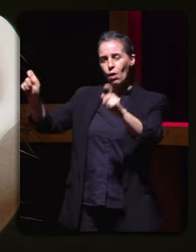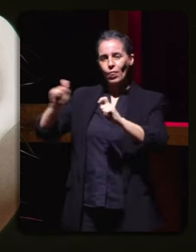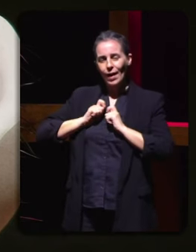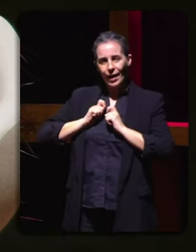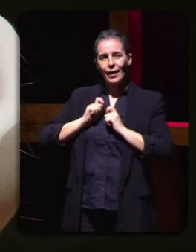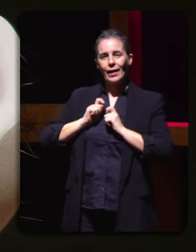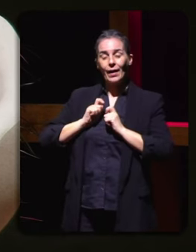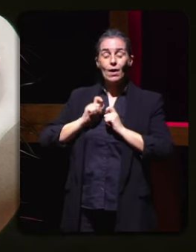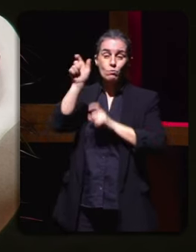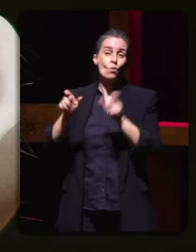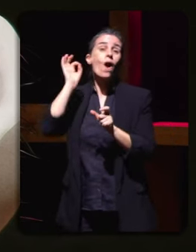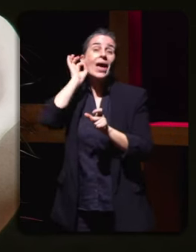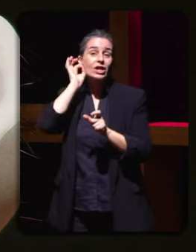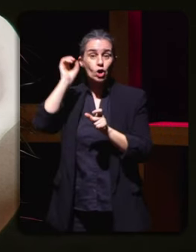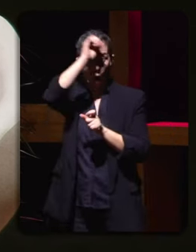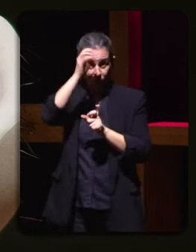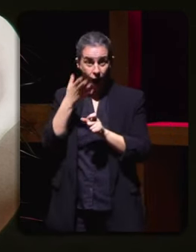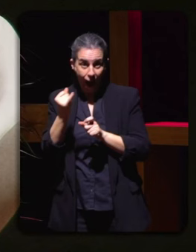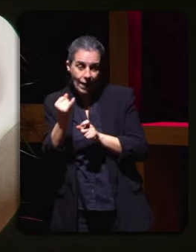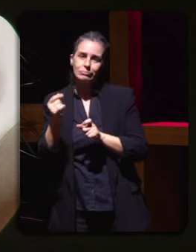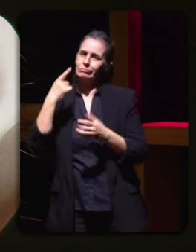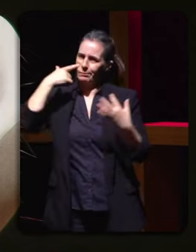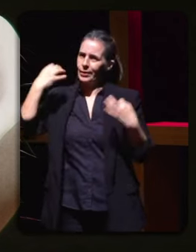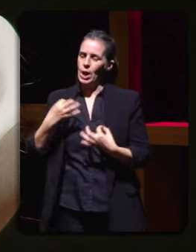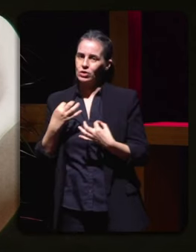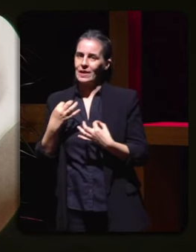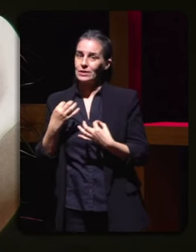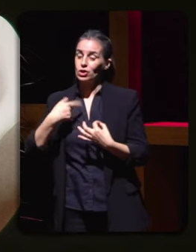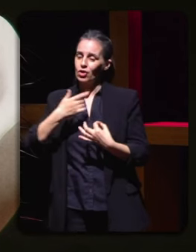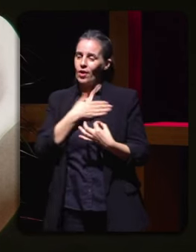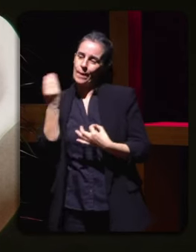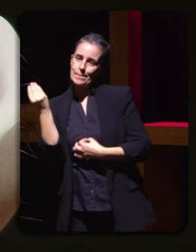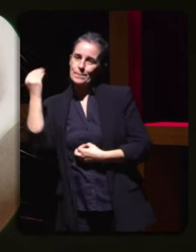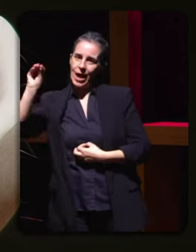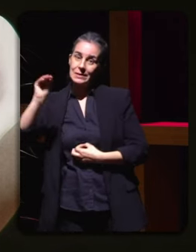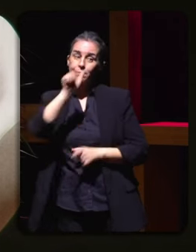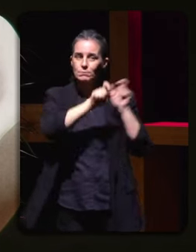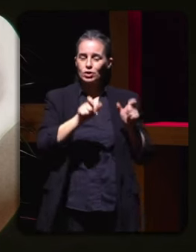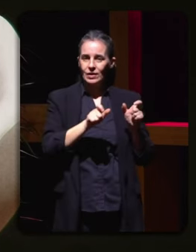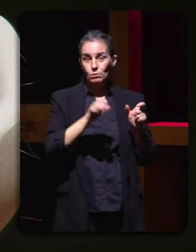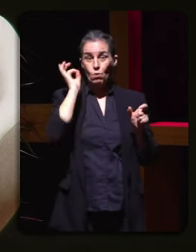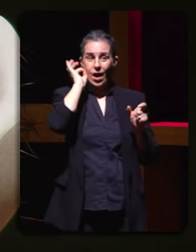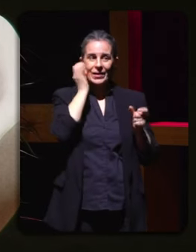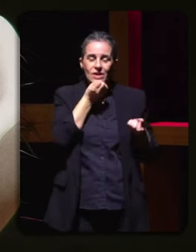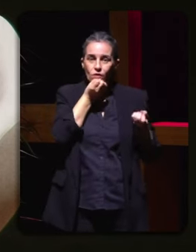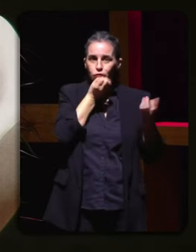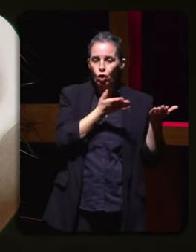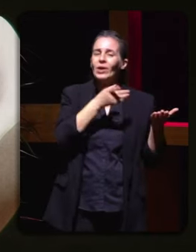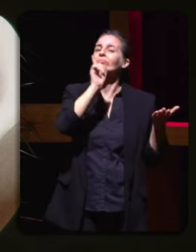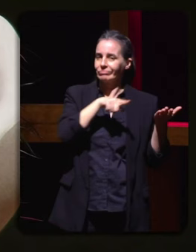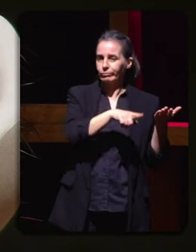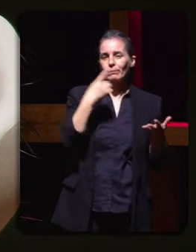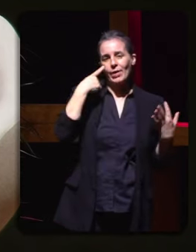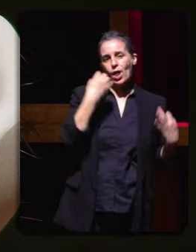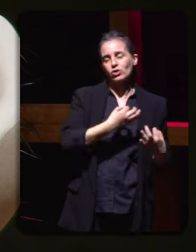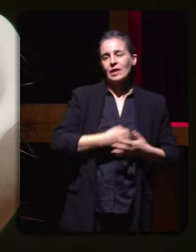as mulleres que opinan son perigosas, para engadirle, as mulleres que informan tamén son perigosas. Decía Diana que